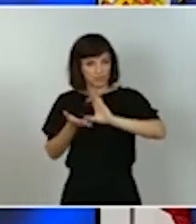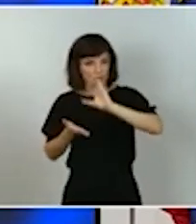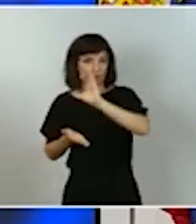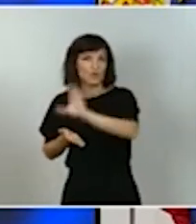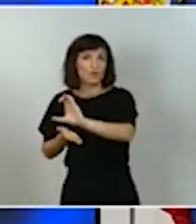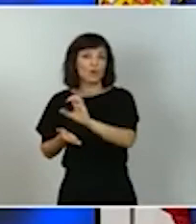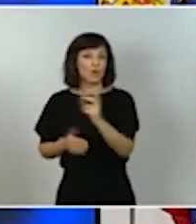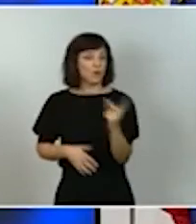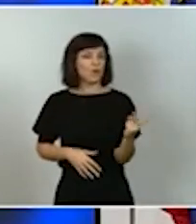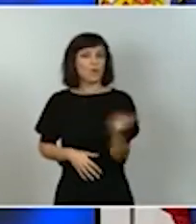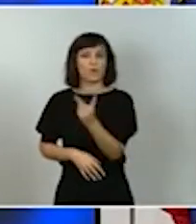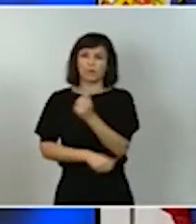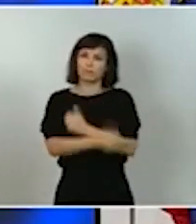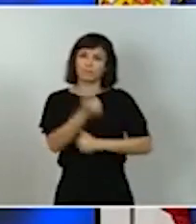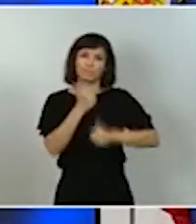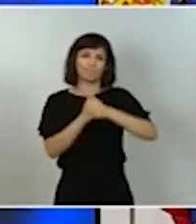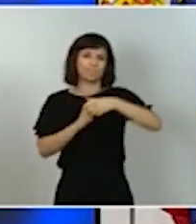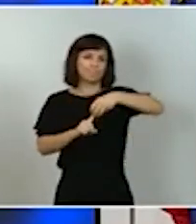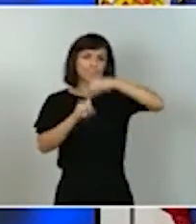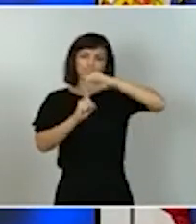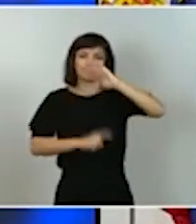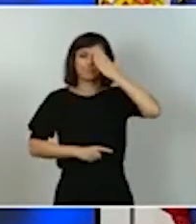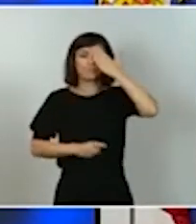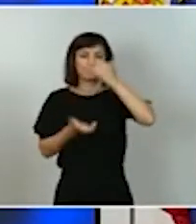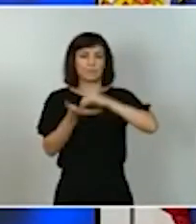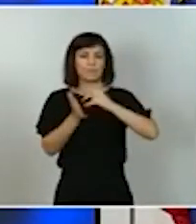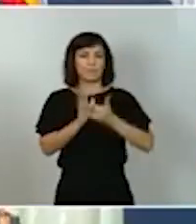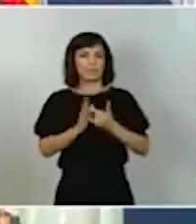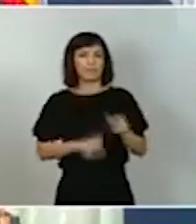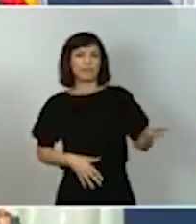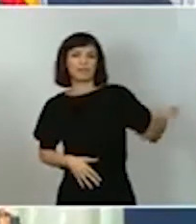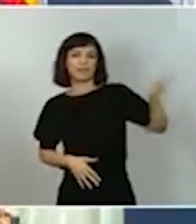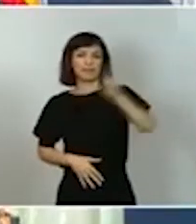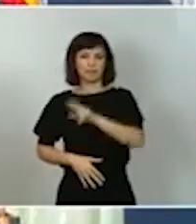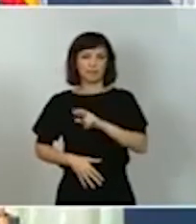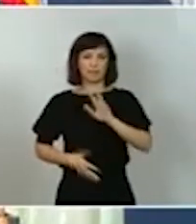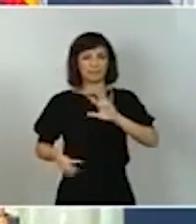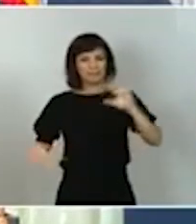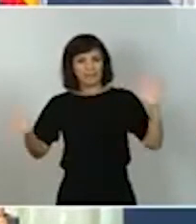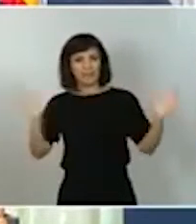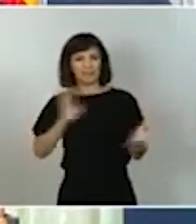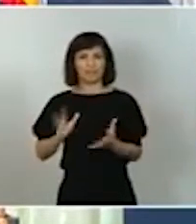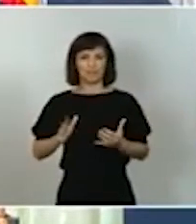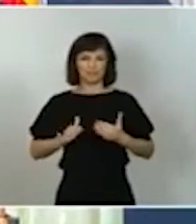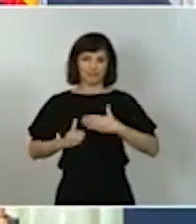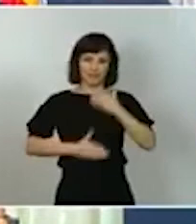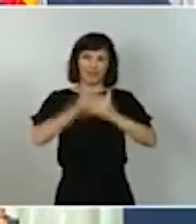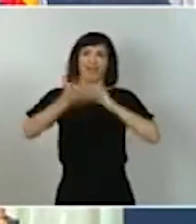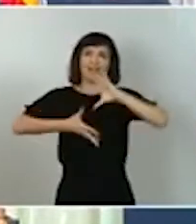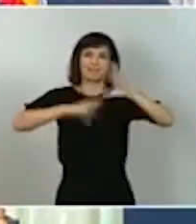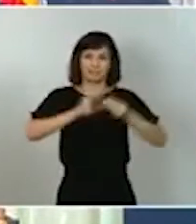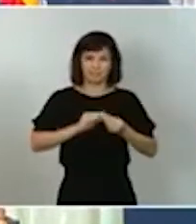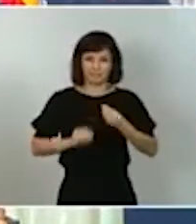prioridades del plan de recuperación transformación y resiliencia de nuestro país